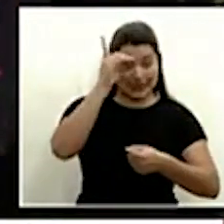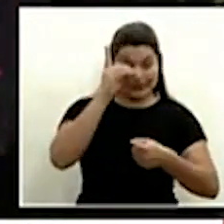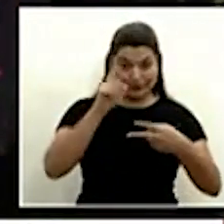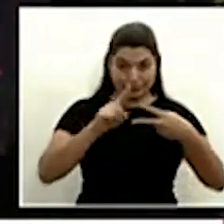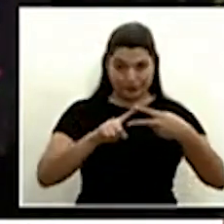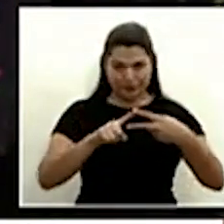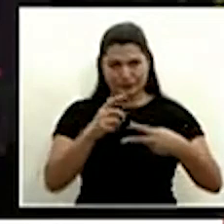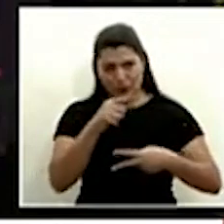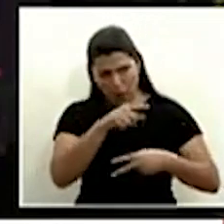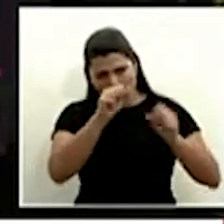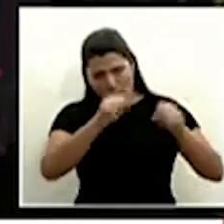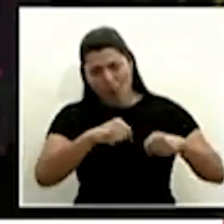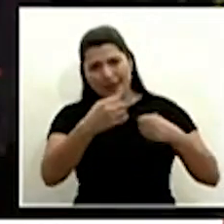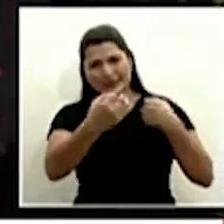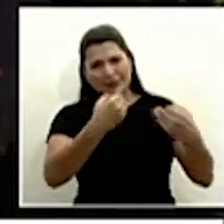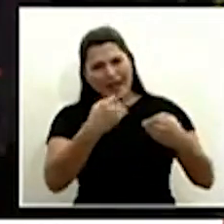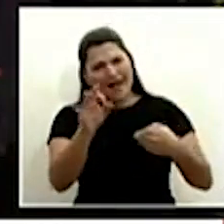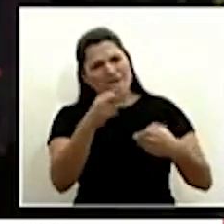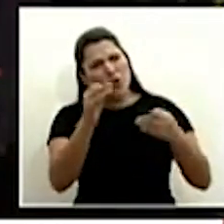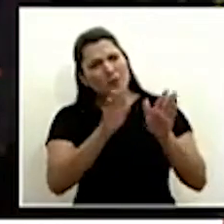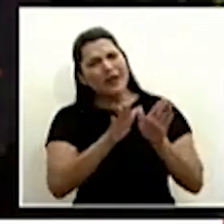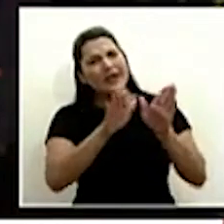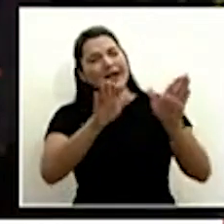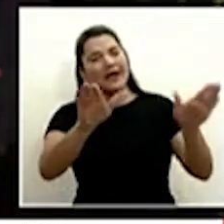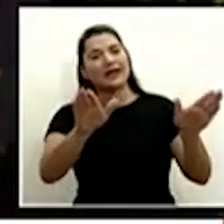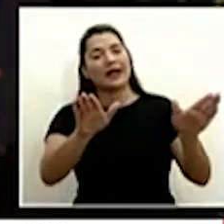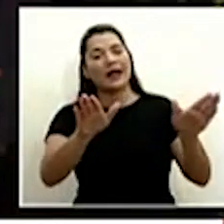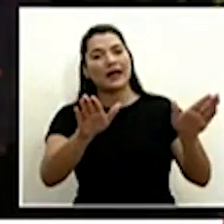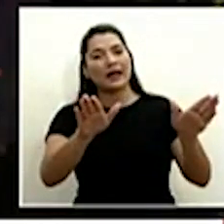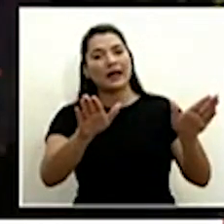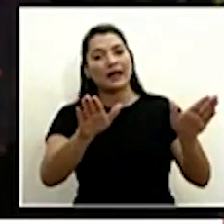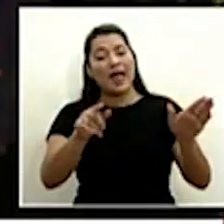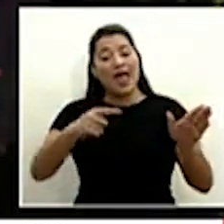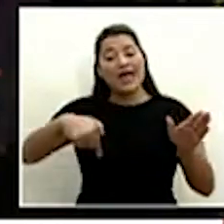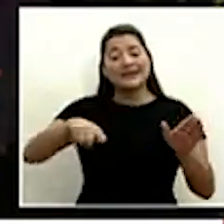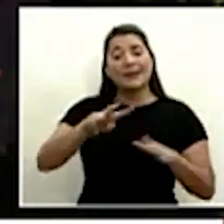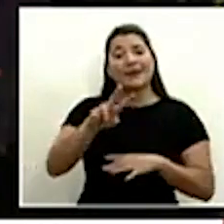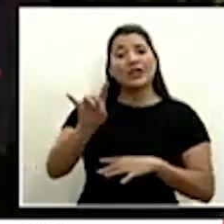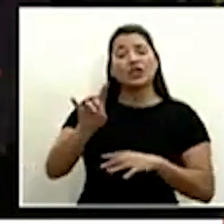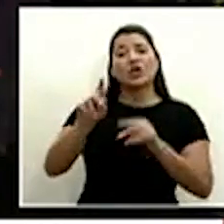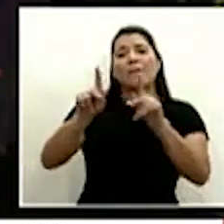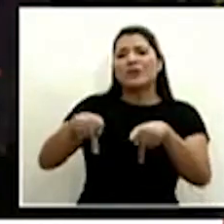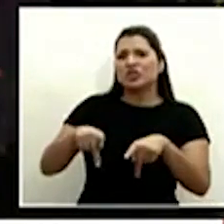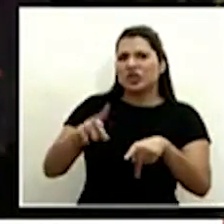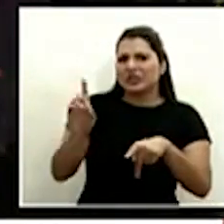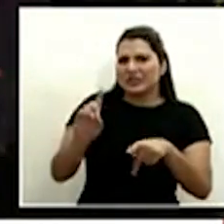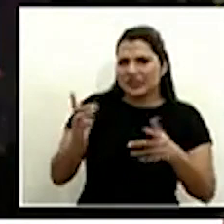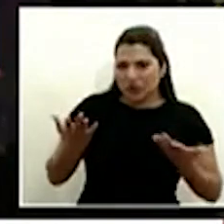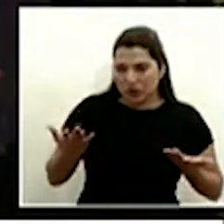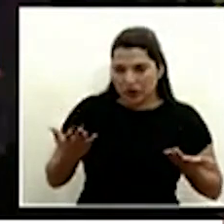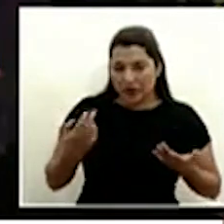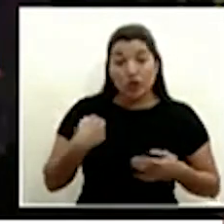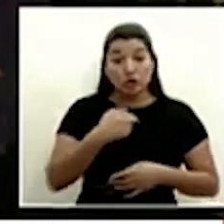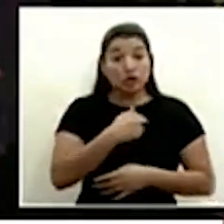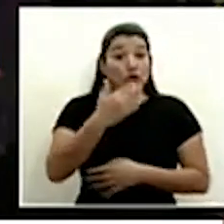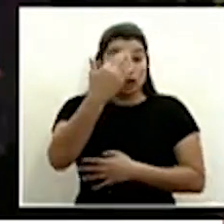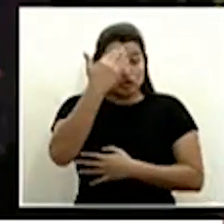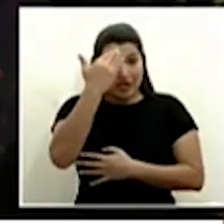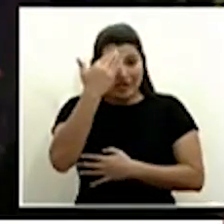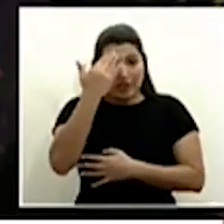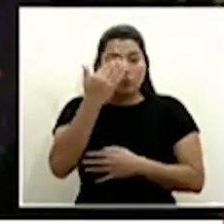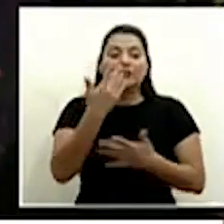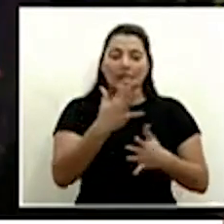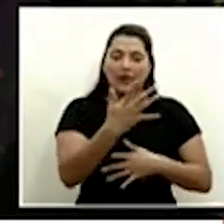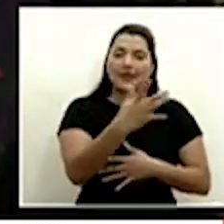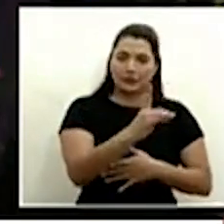nos puede explicar en términos generales el origen de estos 28 casos sabemos hay una gran mayoría que estaban ya con orden